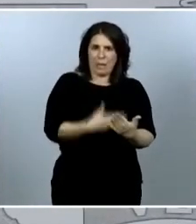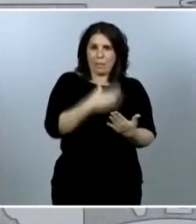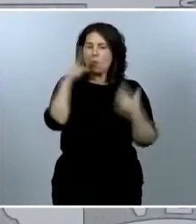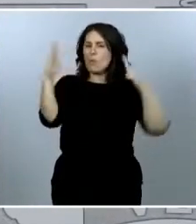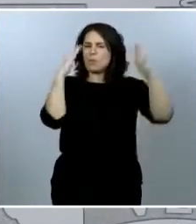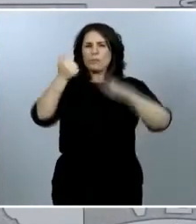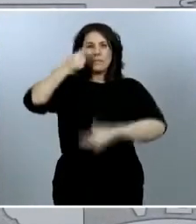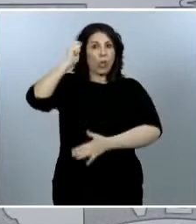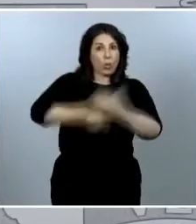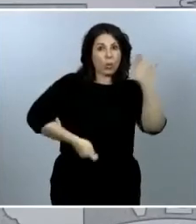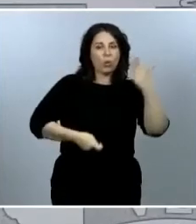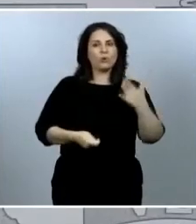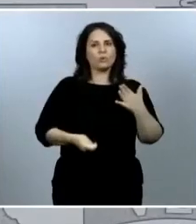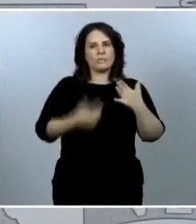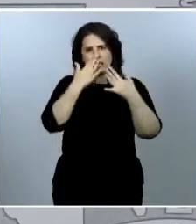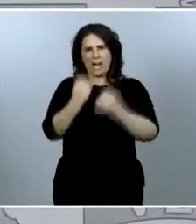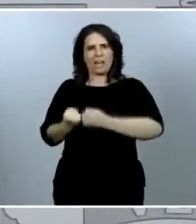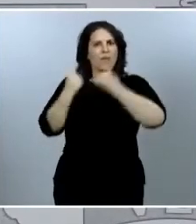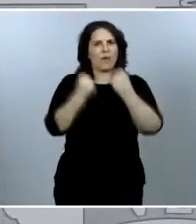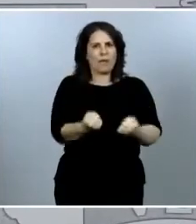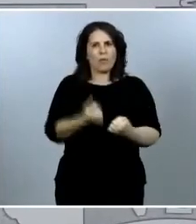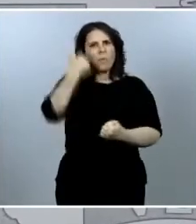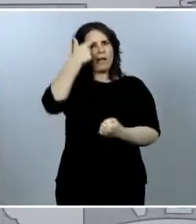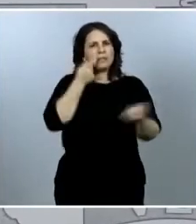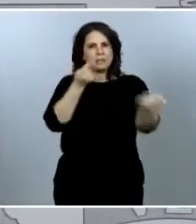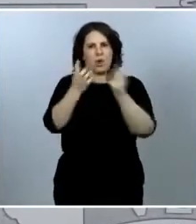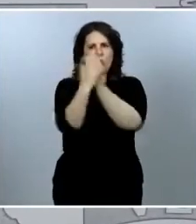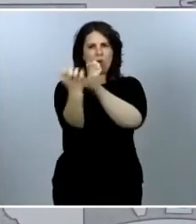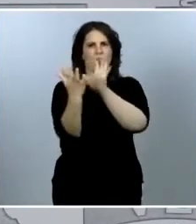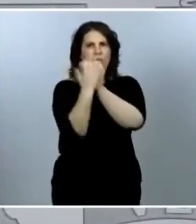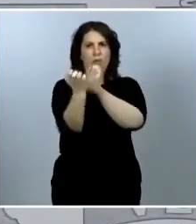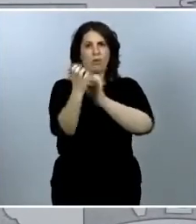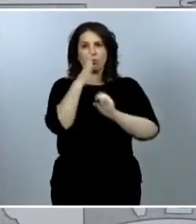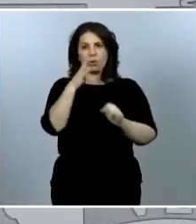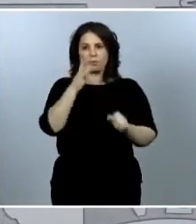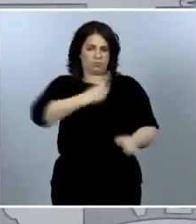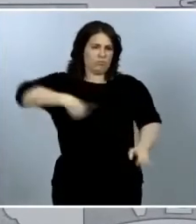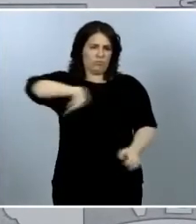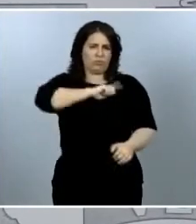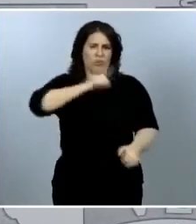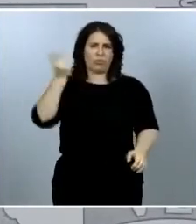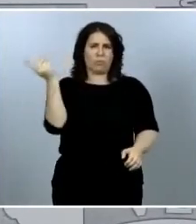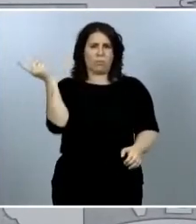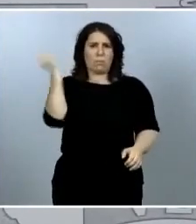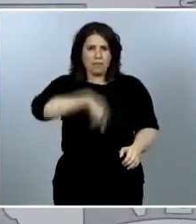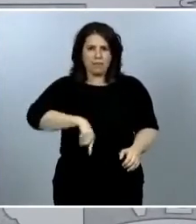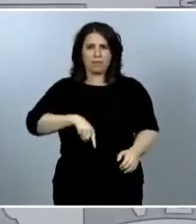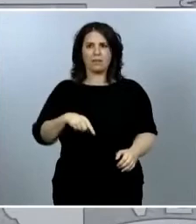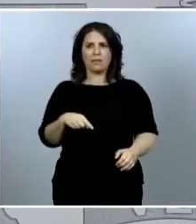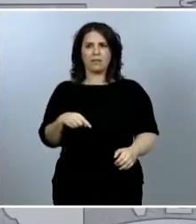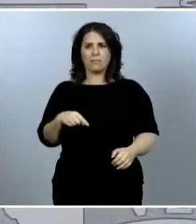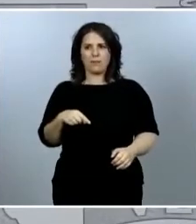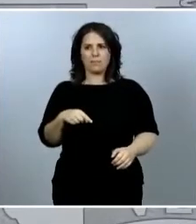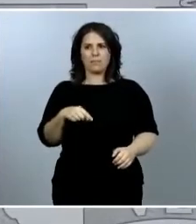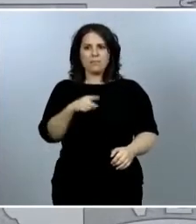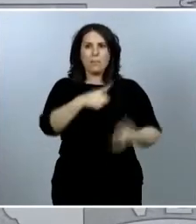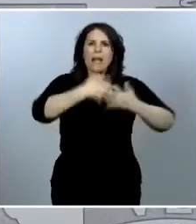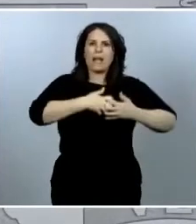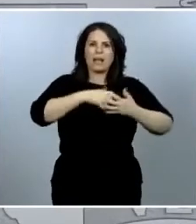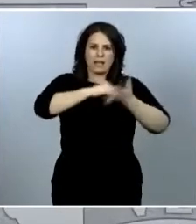reforzaron los mecanismos de coordinación porque todos éramos muy conscientes de que nos necesitábamos más que nunca unos a otros.